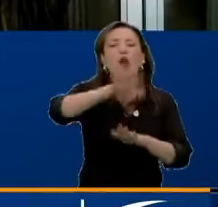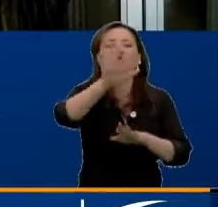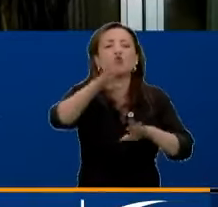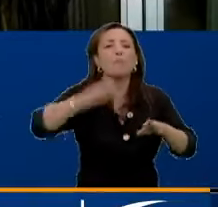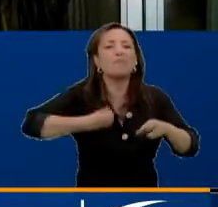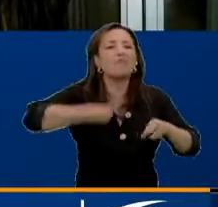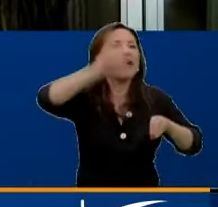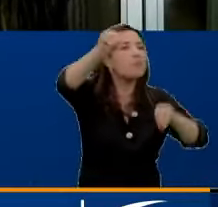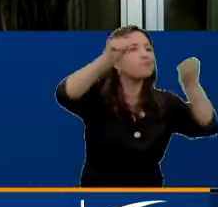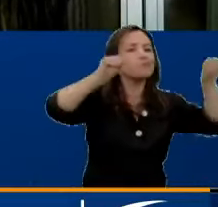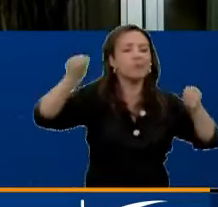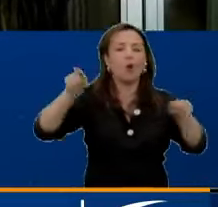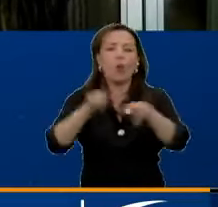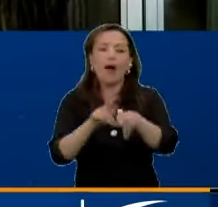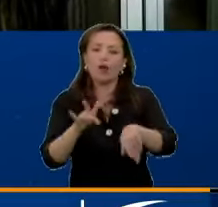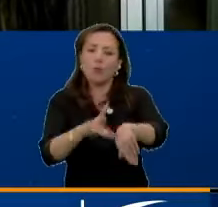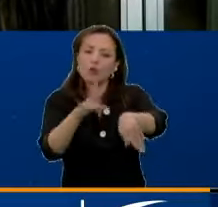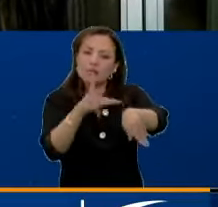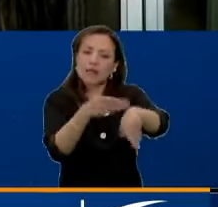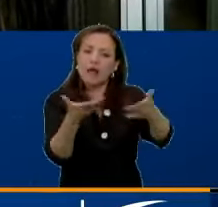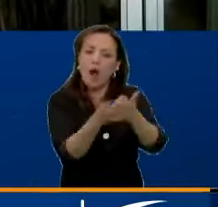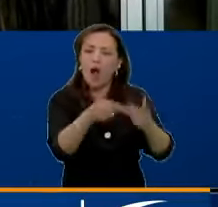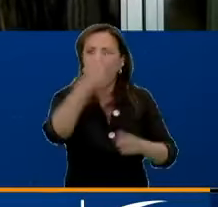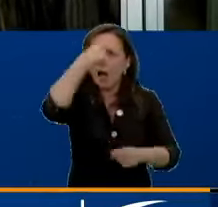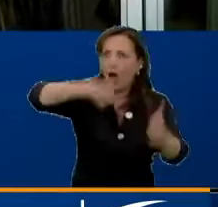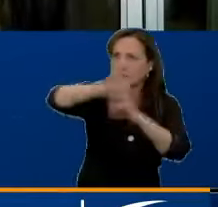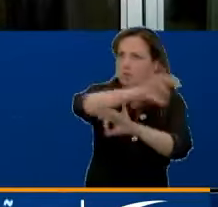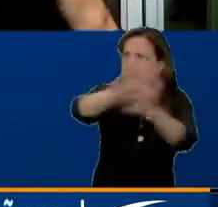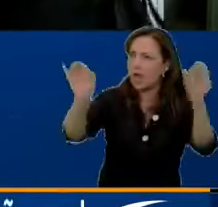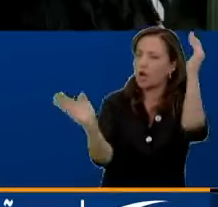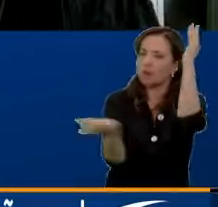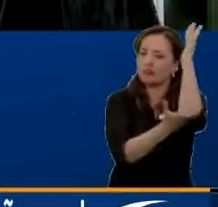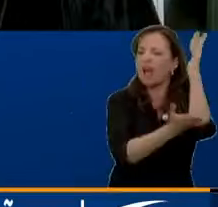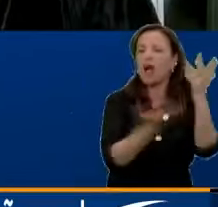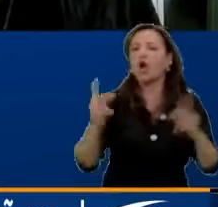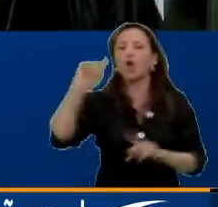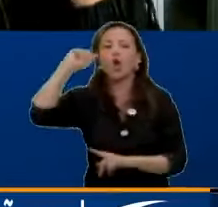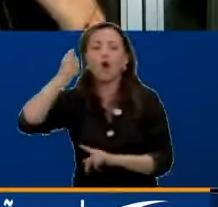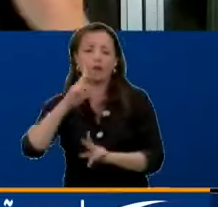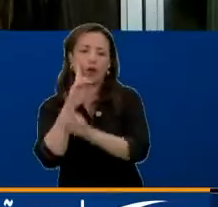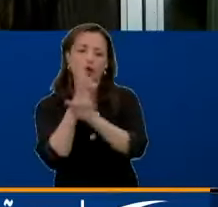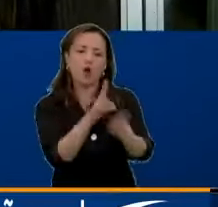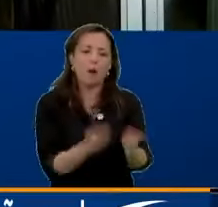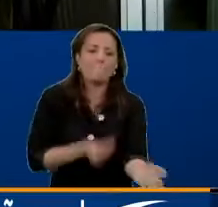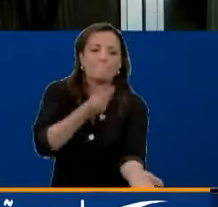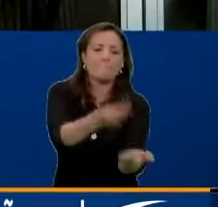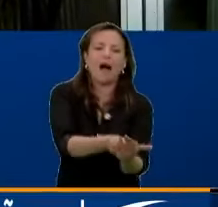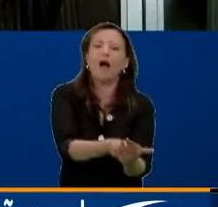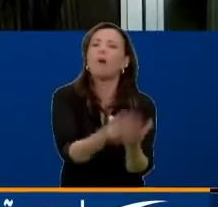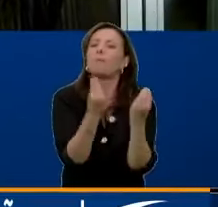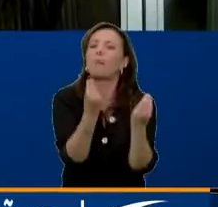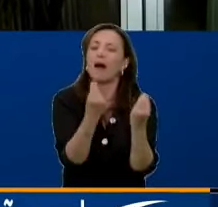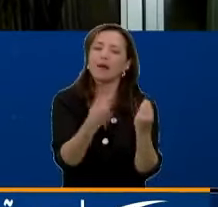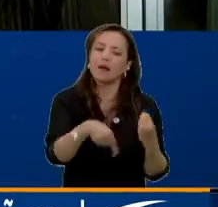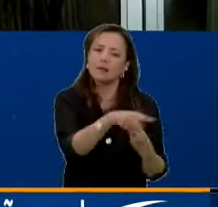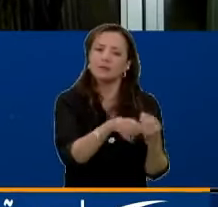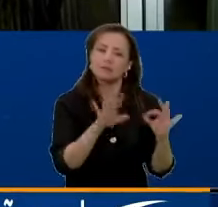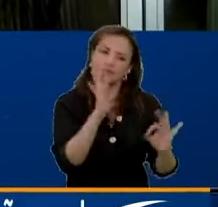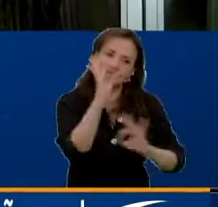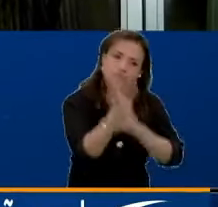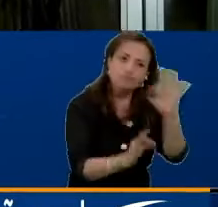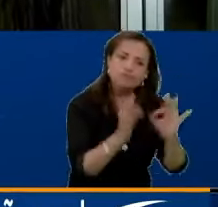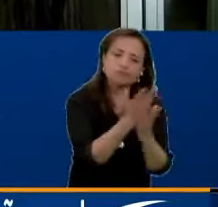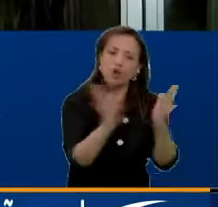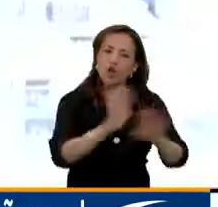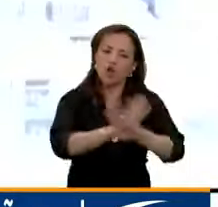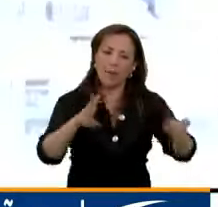con este incentivo, que significa básicamente que el gobierno reconoce un pago económico para que detengan o se